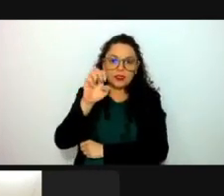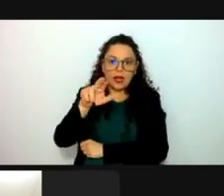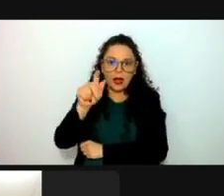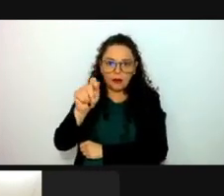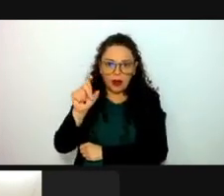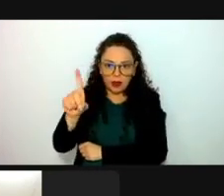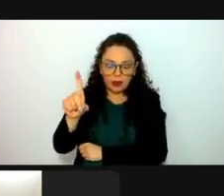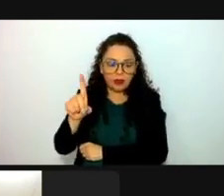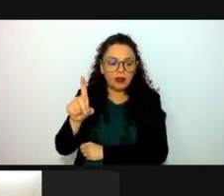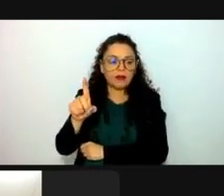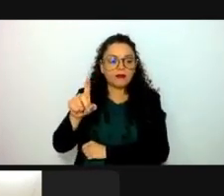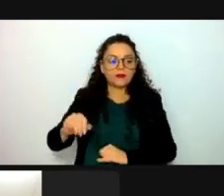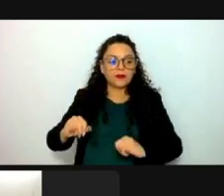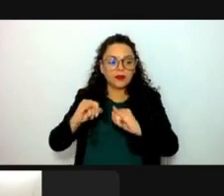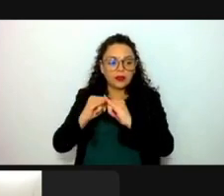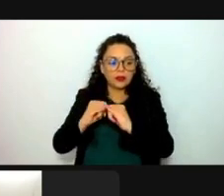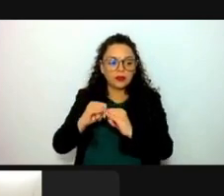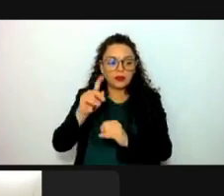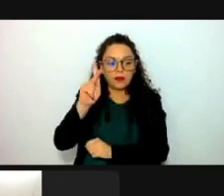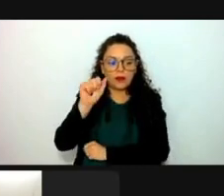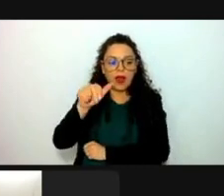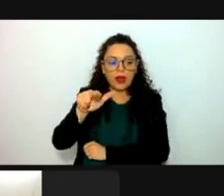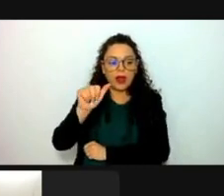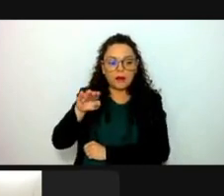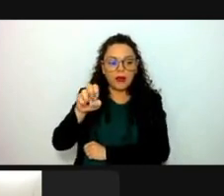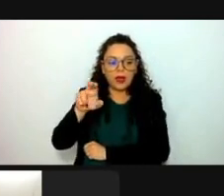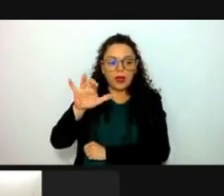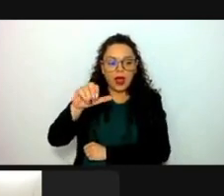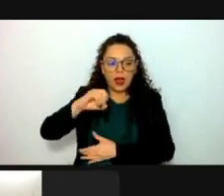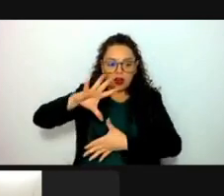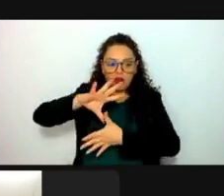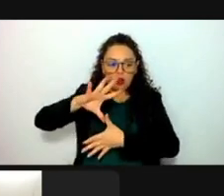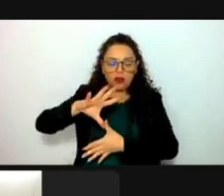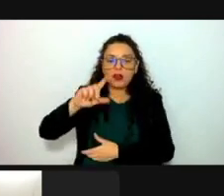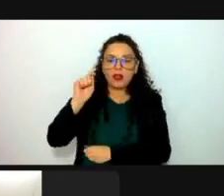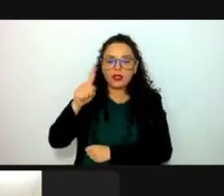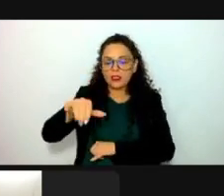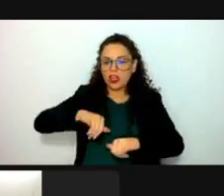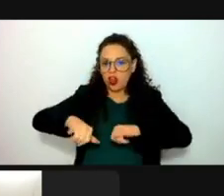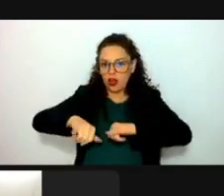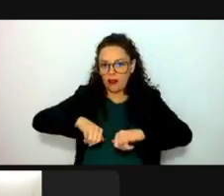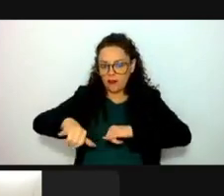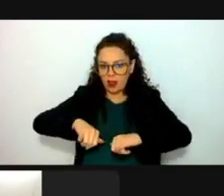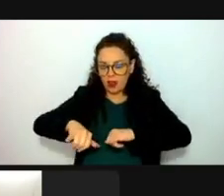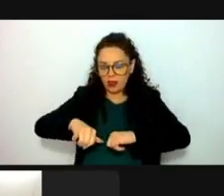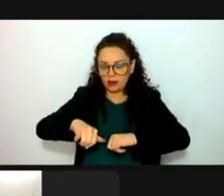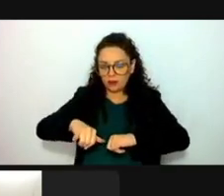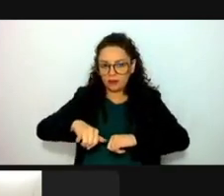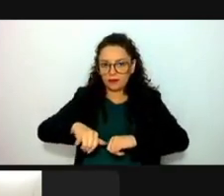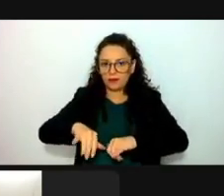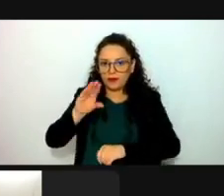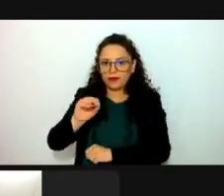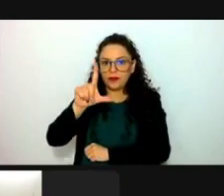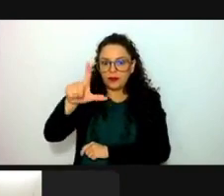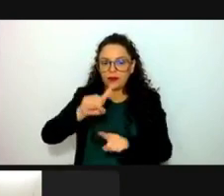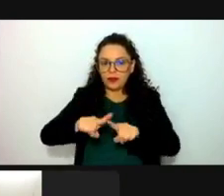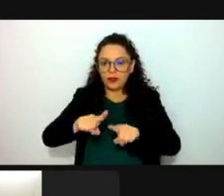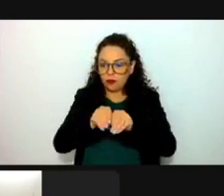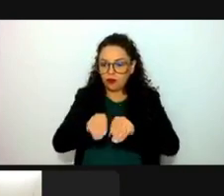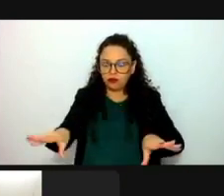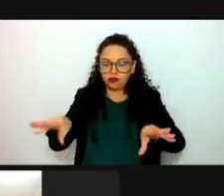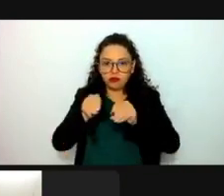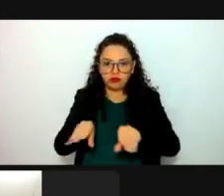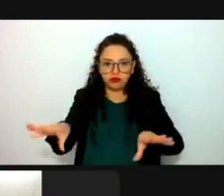Instituto Panamericano de Geografía e Historia. Los resultados de sus investigaciones se reflejan en 97 publicaciones que son referente